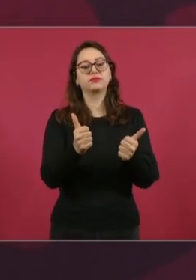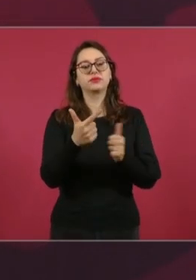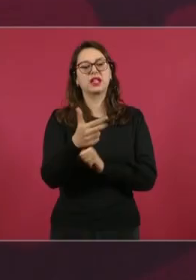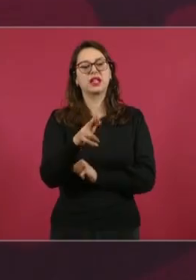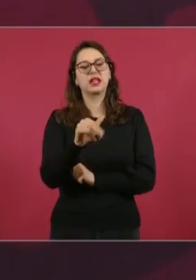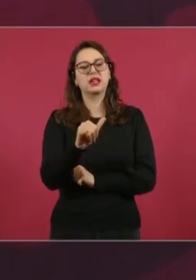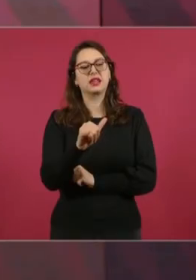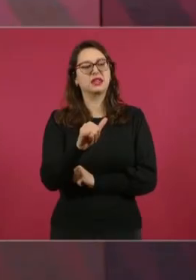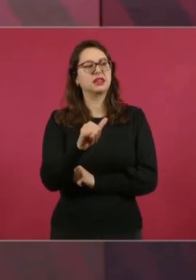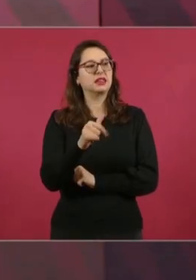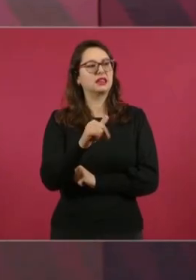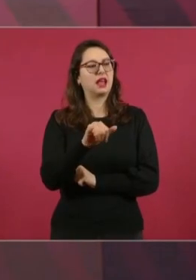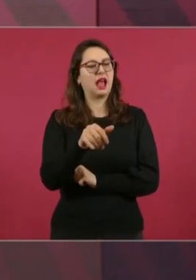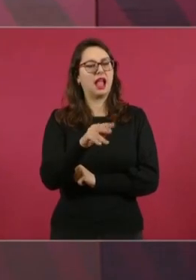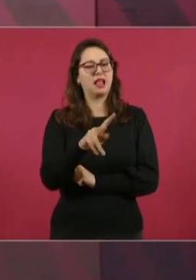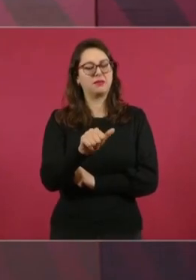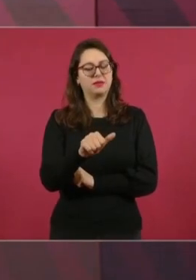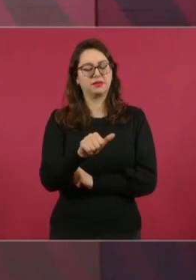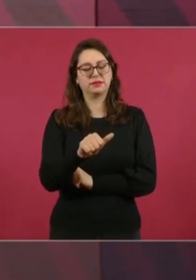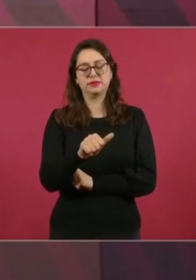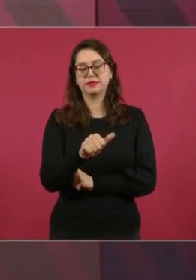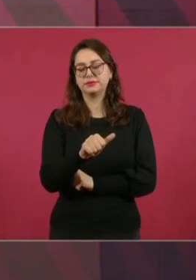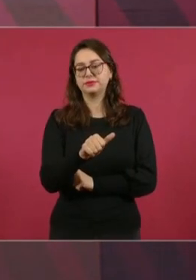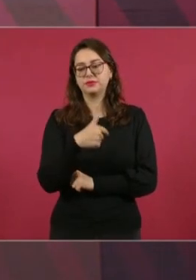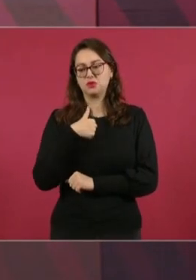Tenía como 24 años, 25.